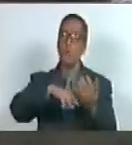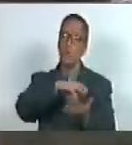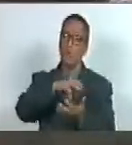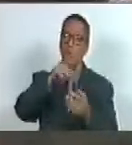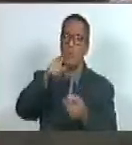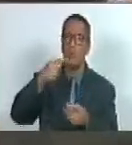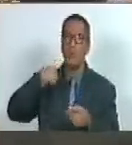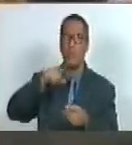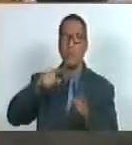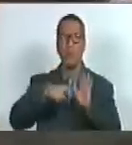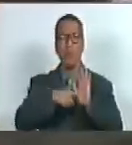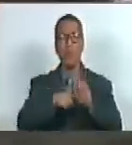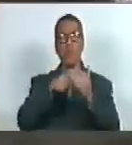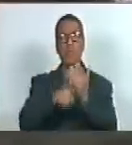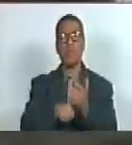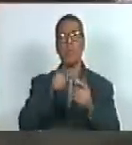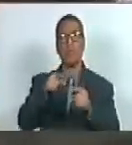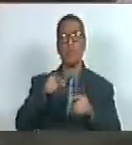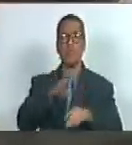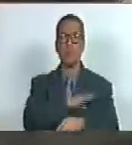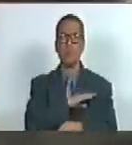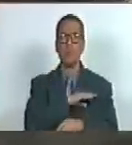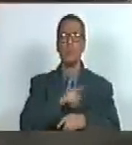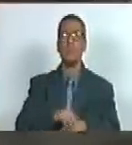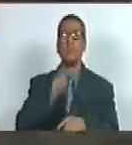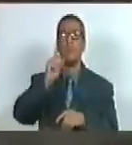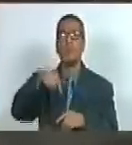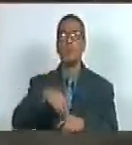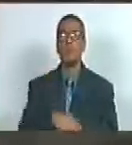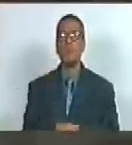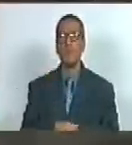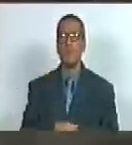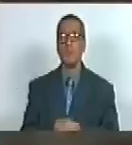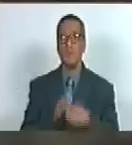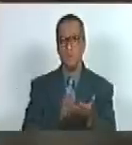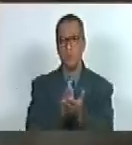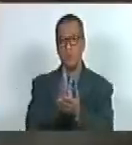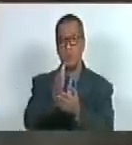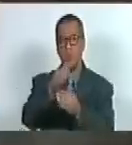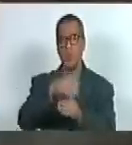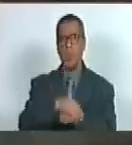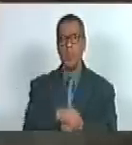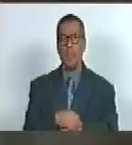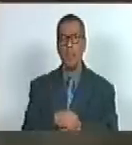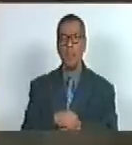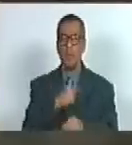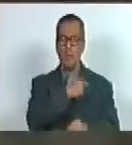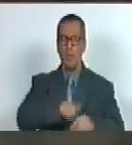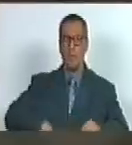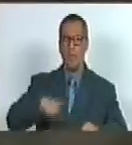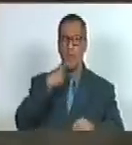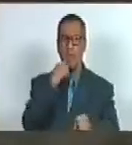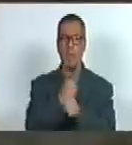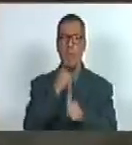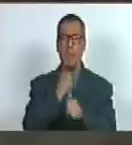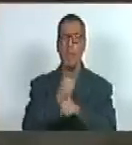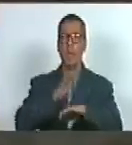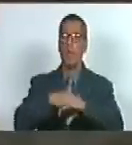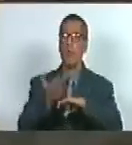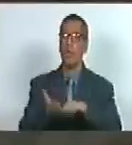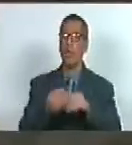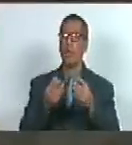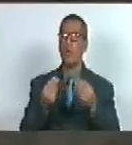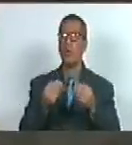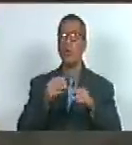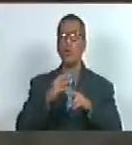que es de identidad y de soberanía también continuamos señor presidente el trabajo porque producto